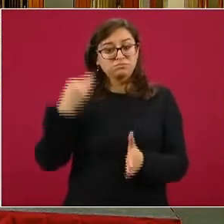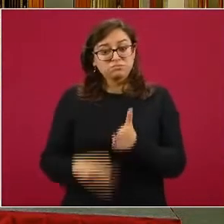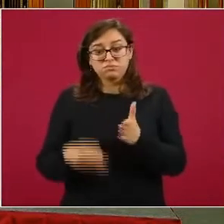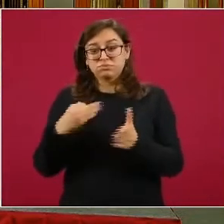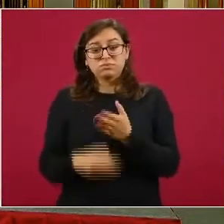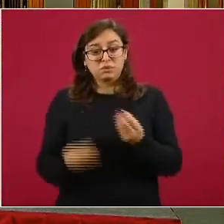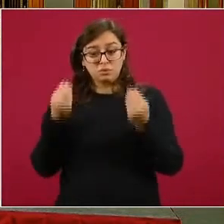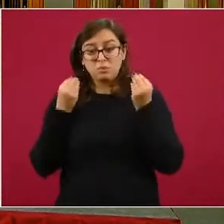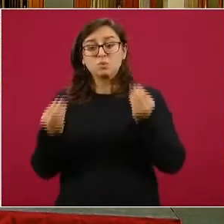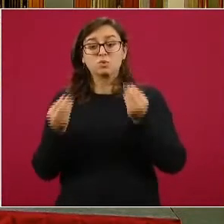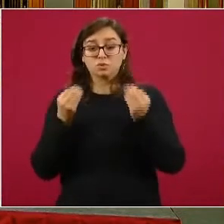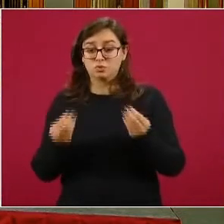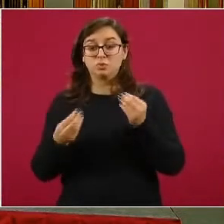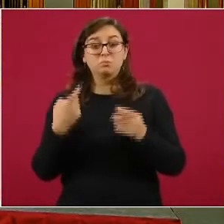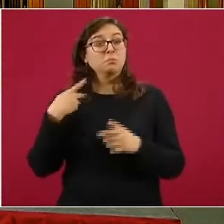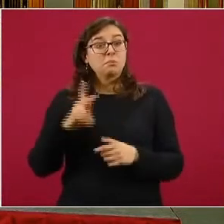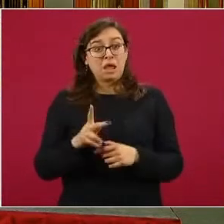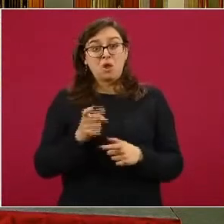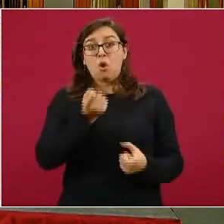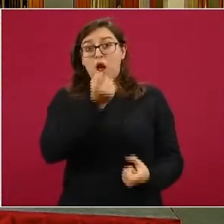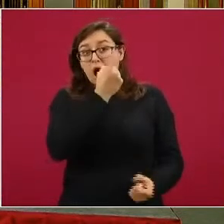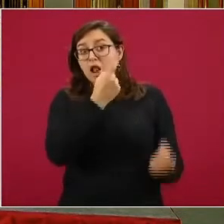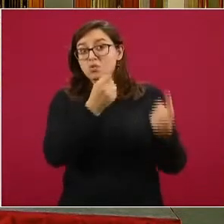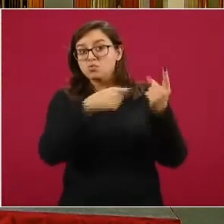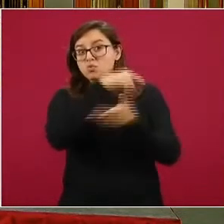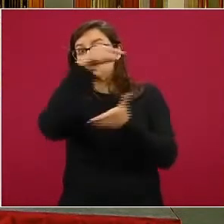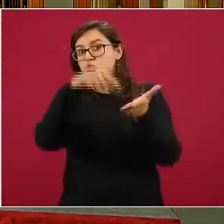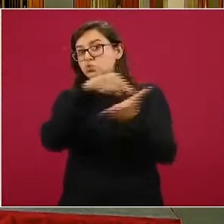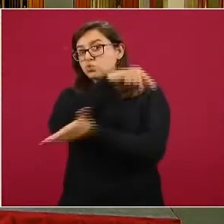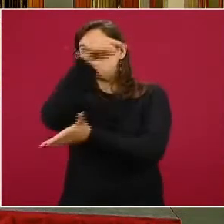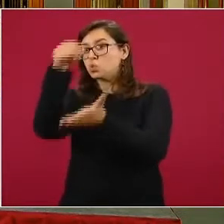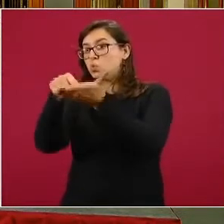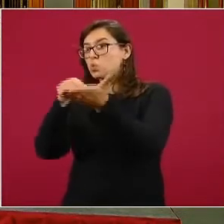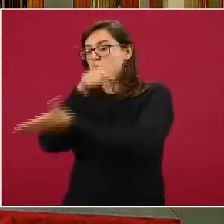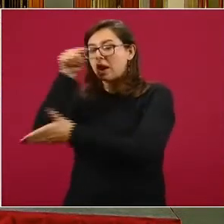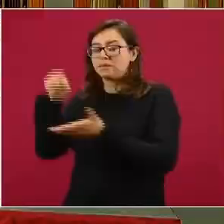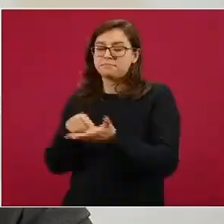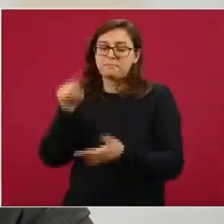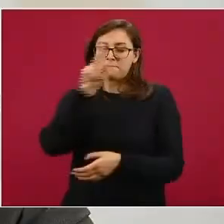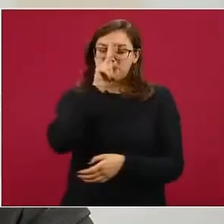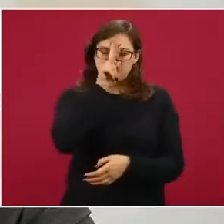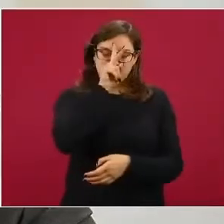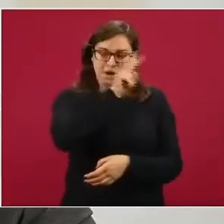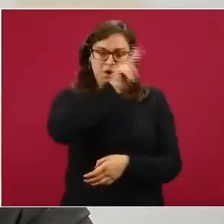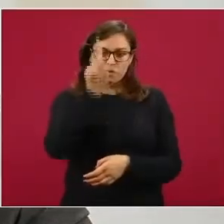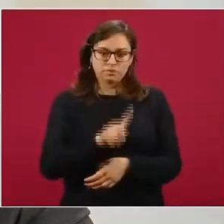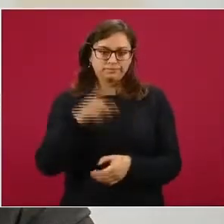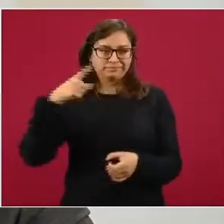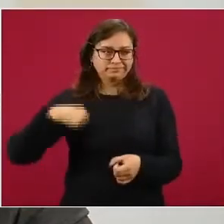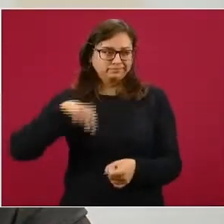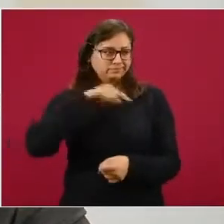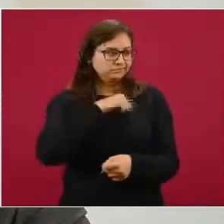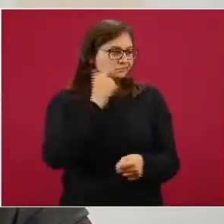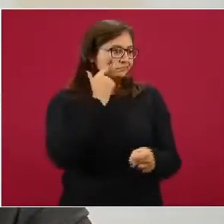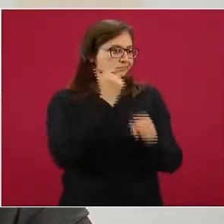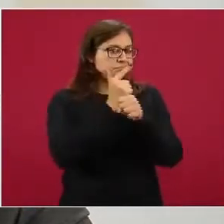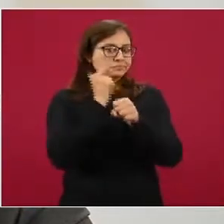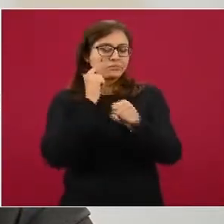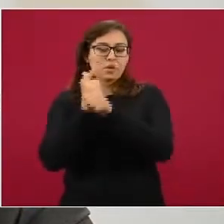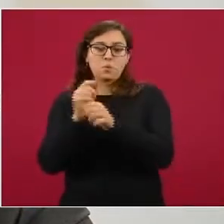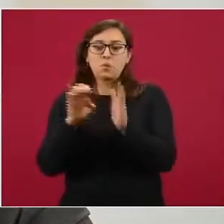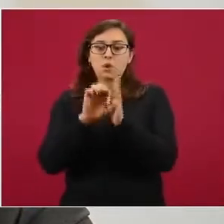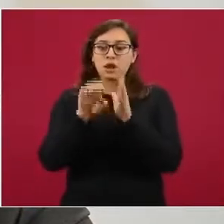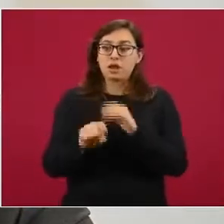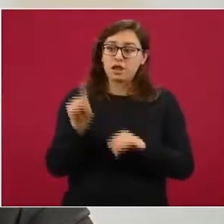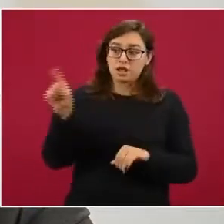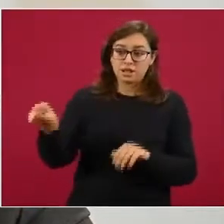en algunas zonas. Cuando reflexionamos al respecto, identificamos que las Margaritas Chiapas,